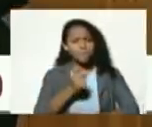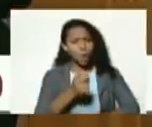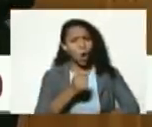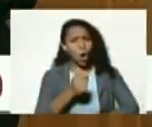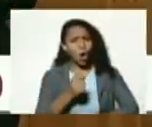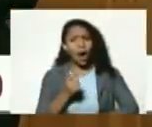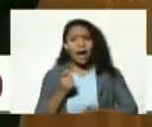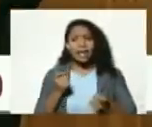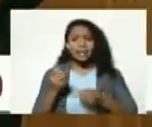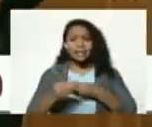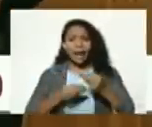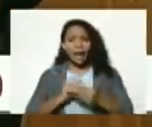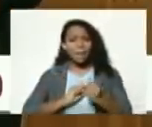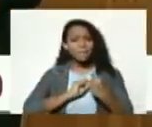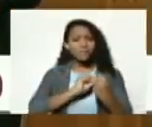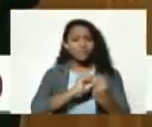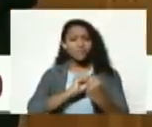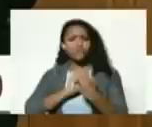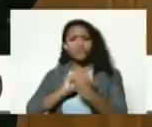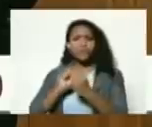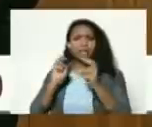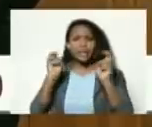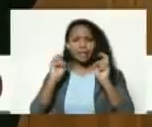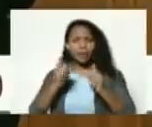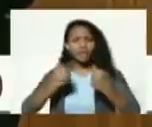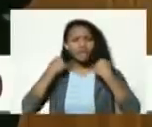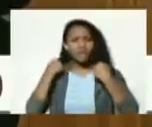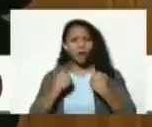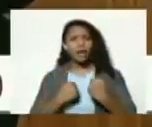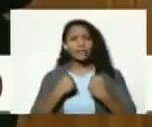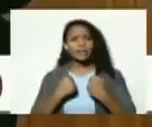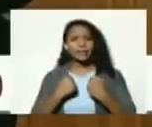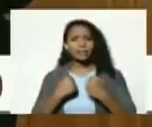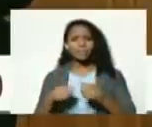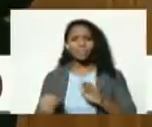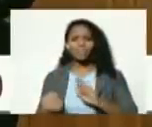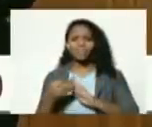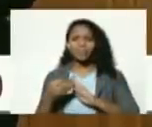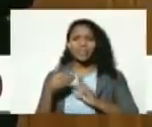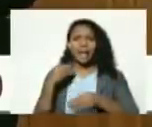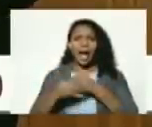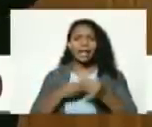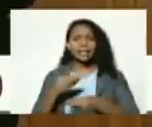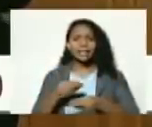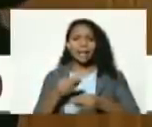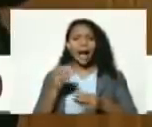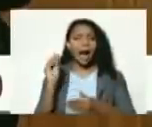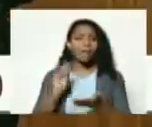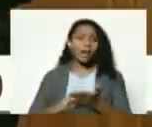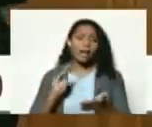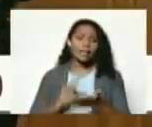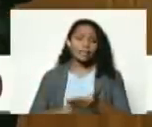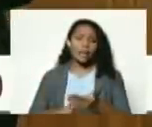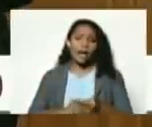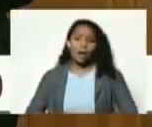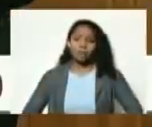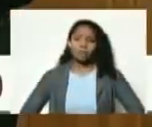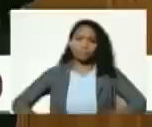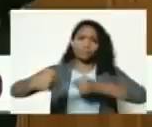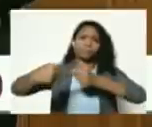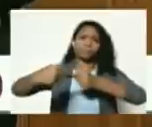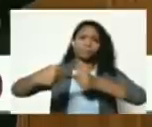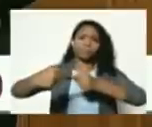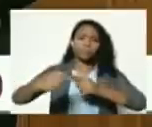aliviar ese discurso fuerte contradictorio muchas veces que confronta